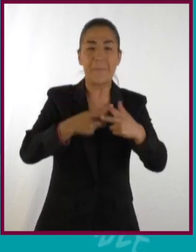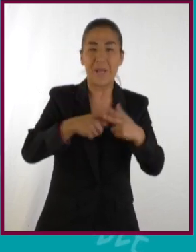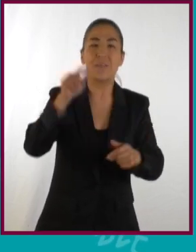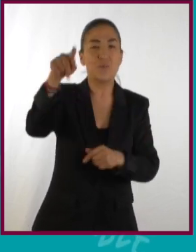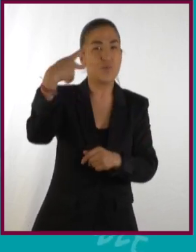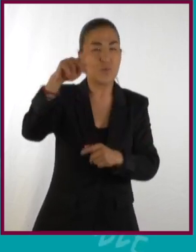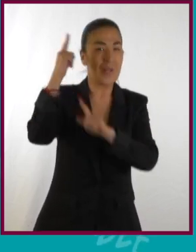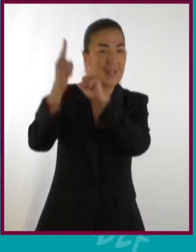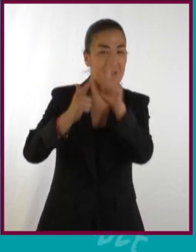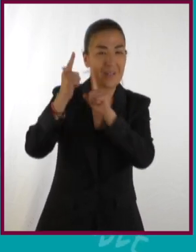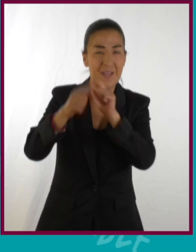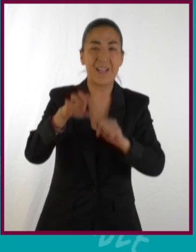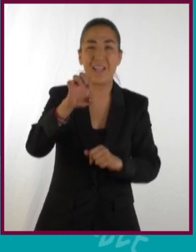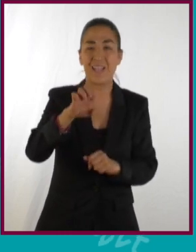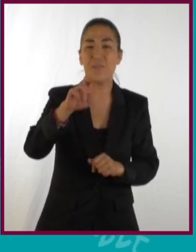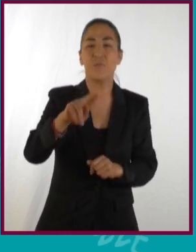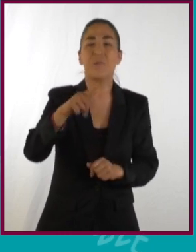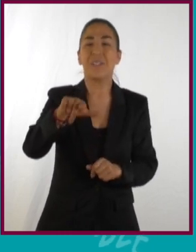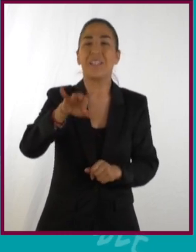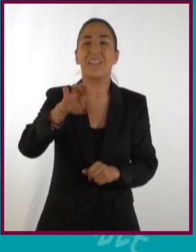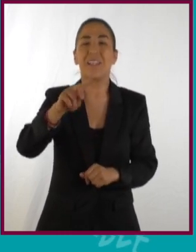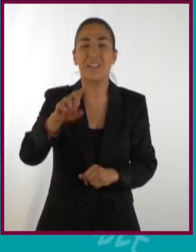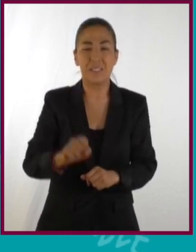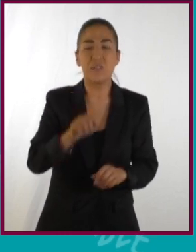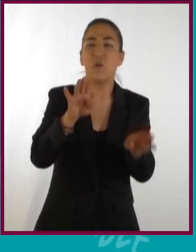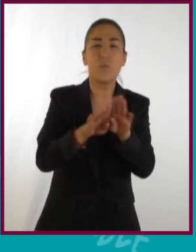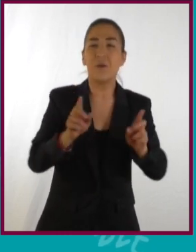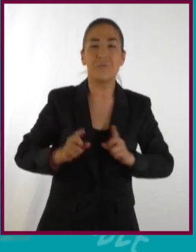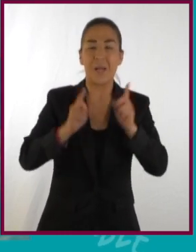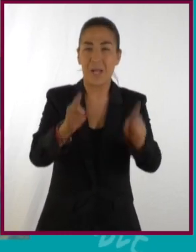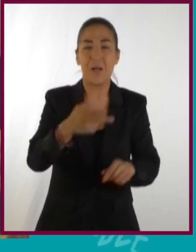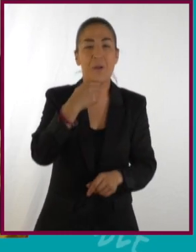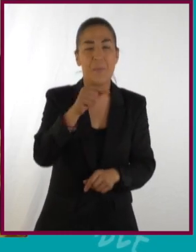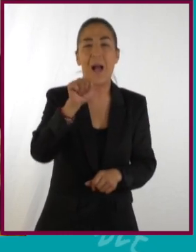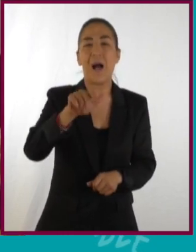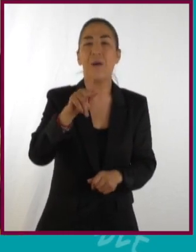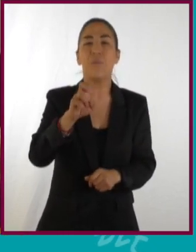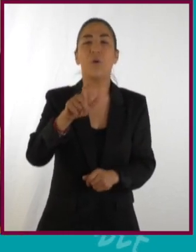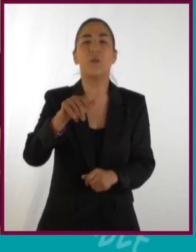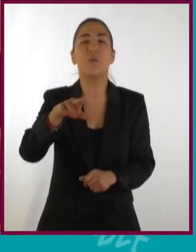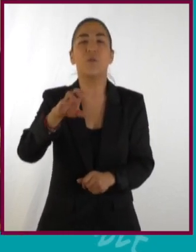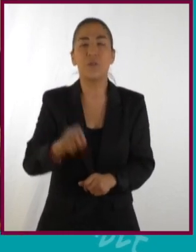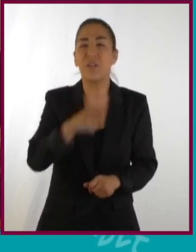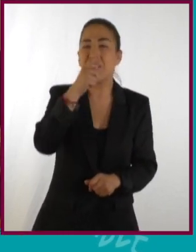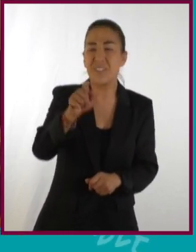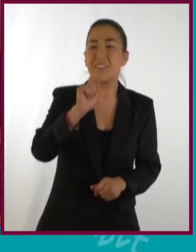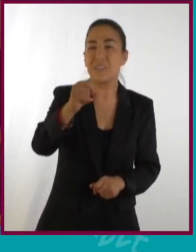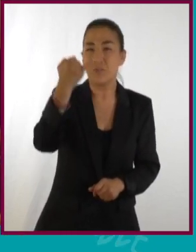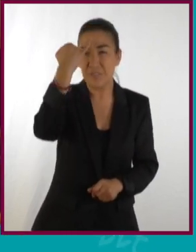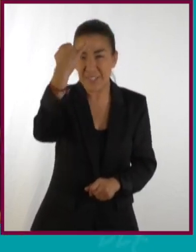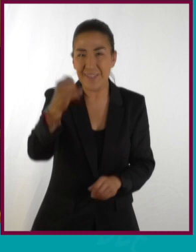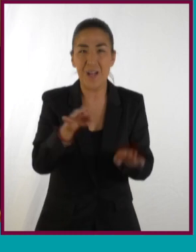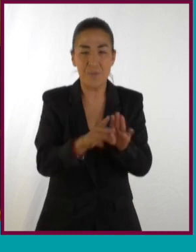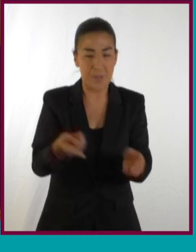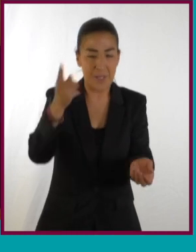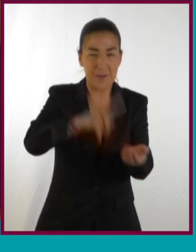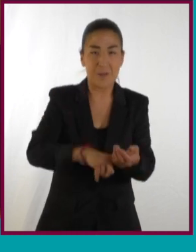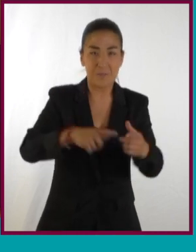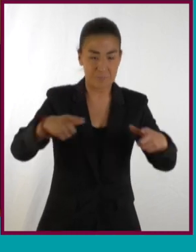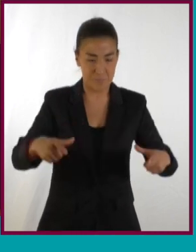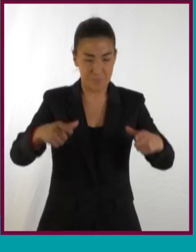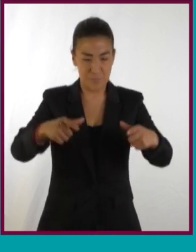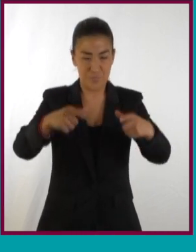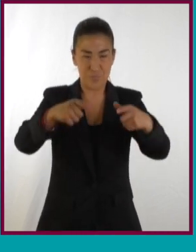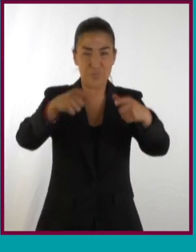estudiosos de esta curva, como los matemáticos griegos Menekmo y Euclides, pero su nombre se lo dio Apolonio de Pérgamo. De hecho,